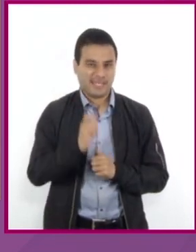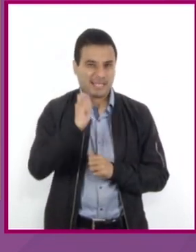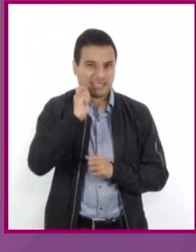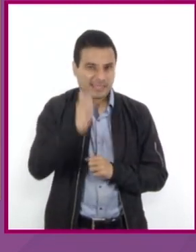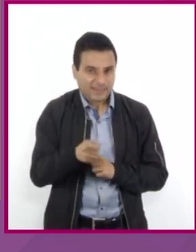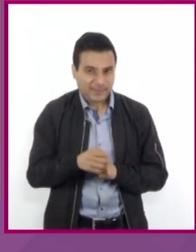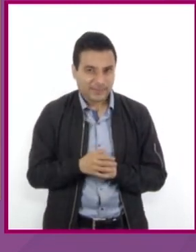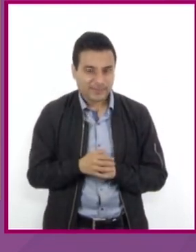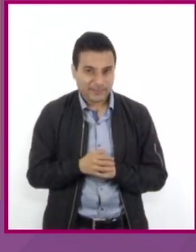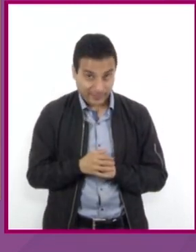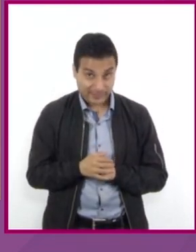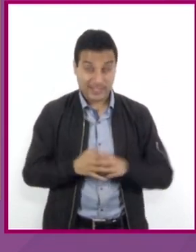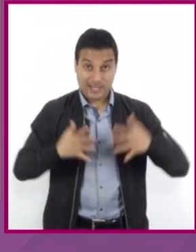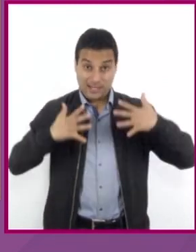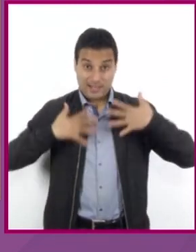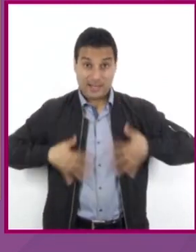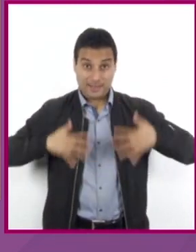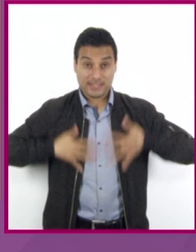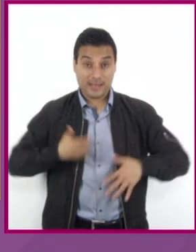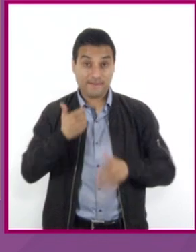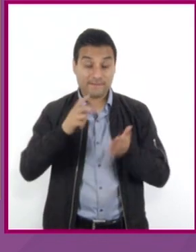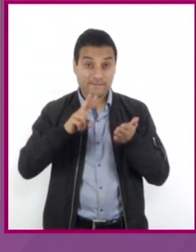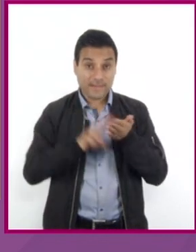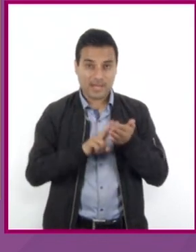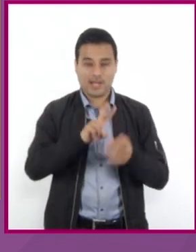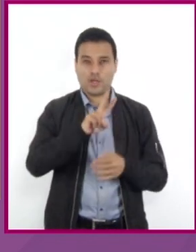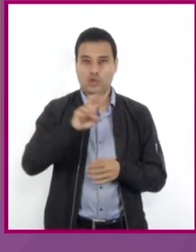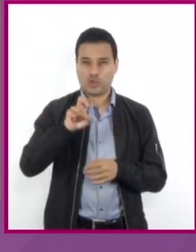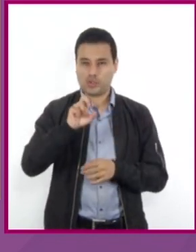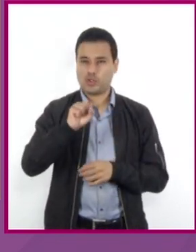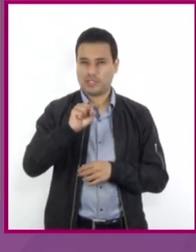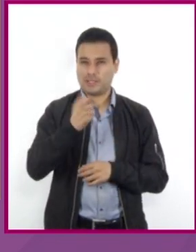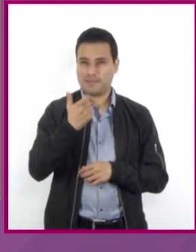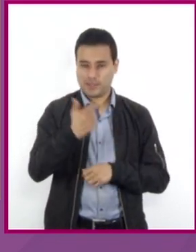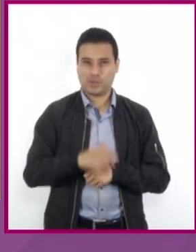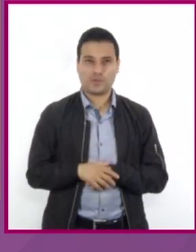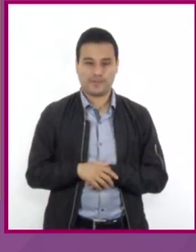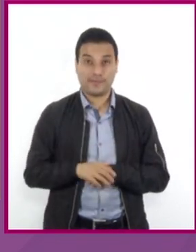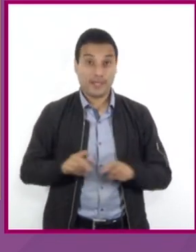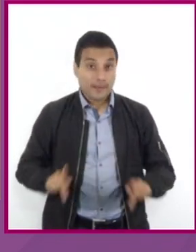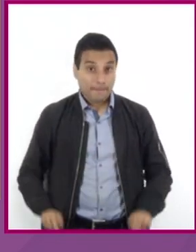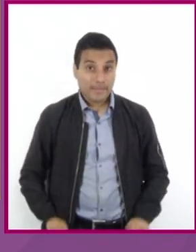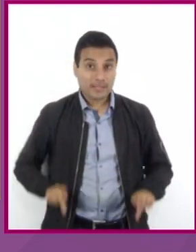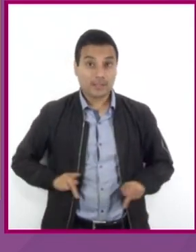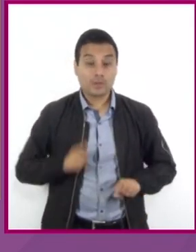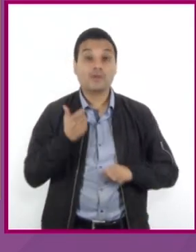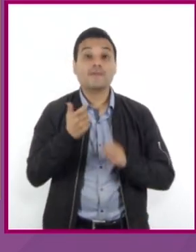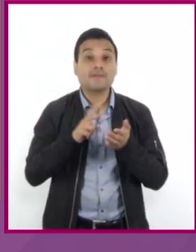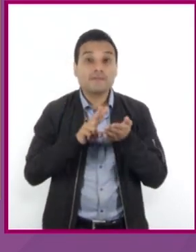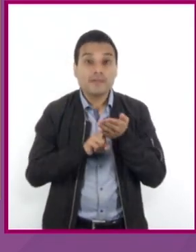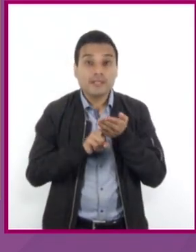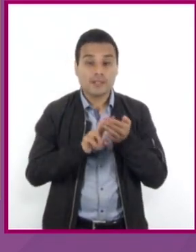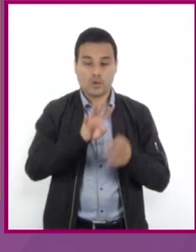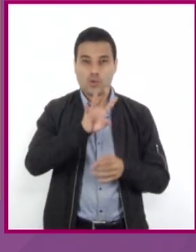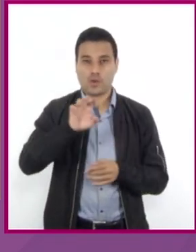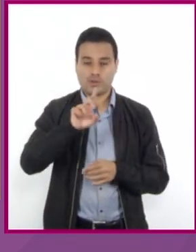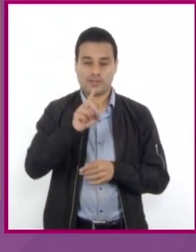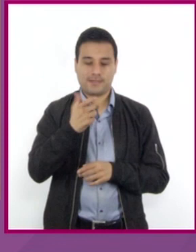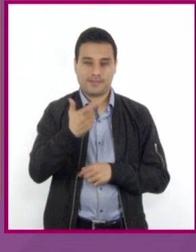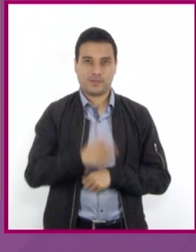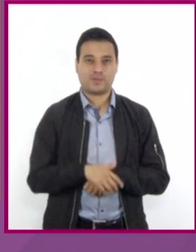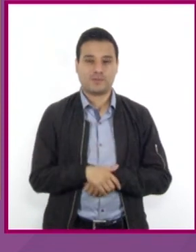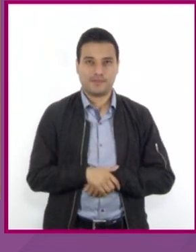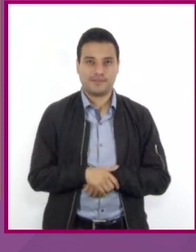el costo de una camisa es de 260 pesos y el pantalón es de 430 pesos